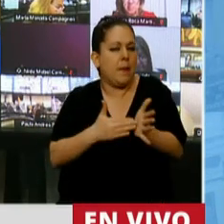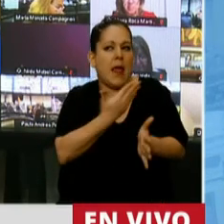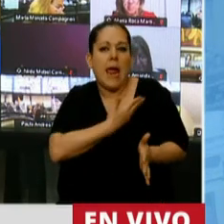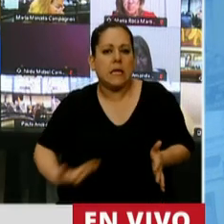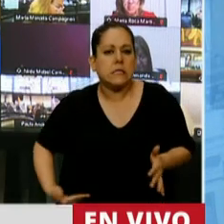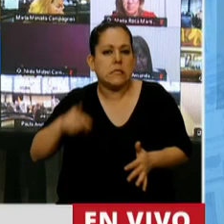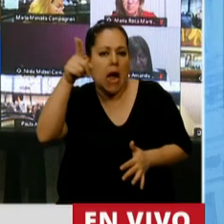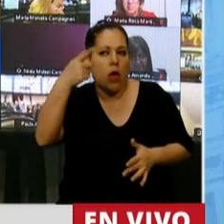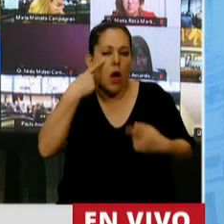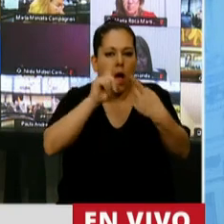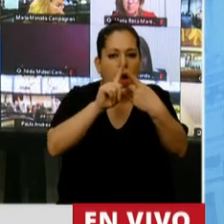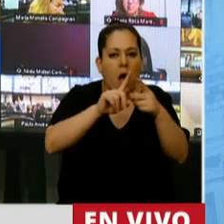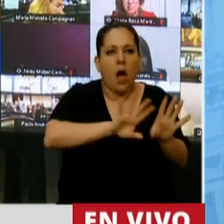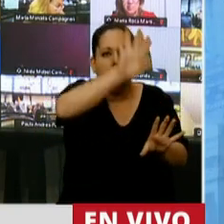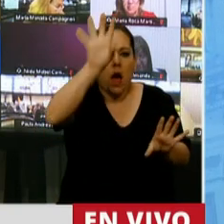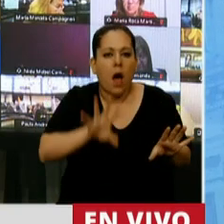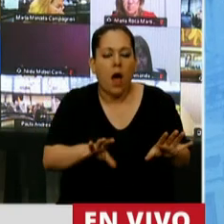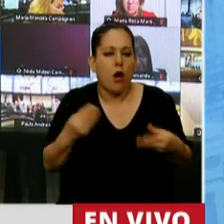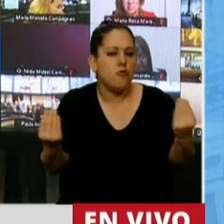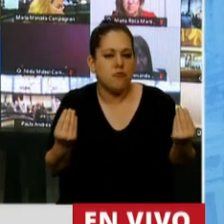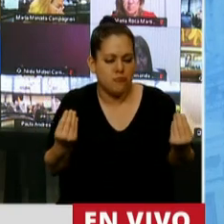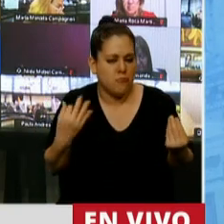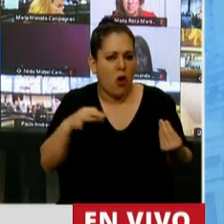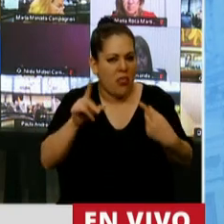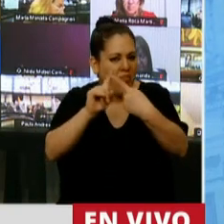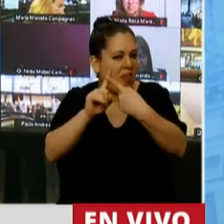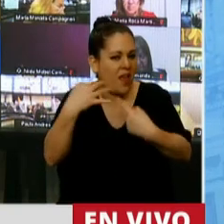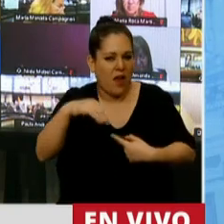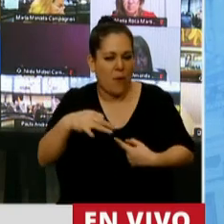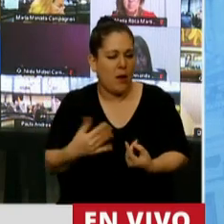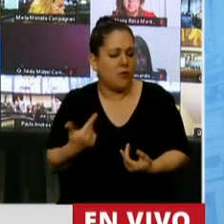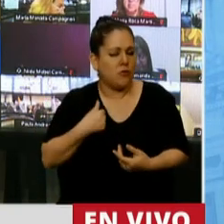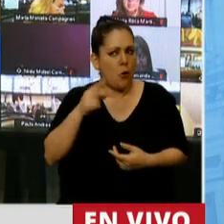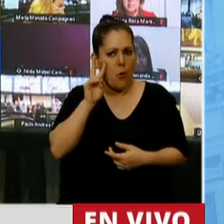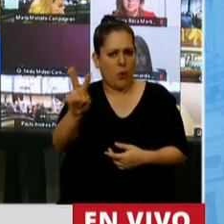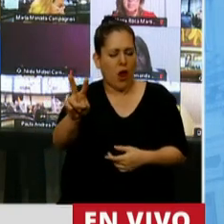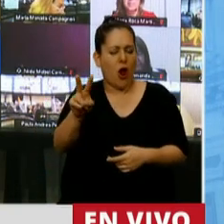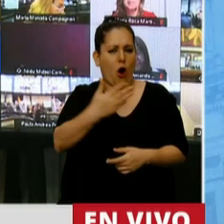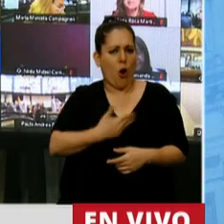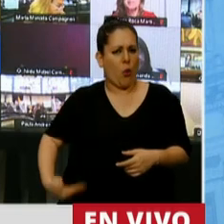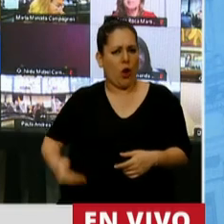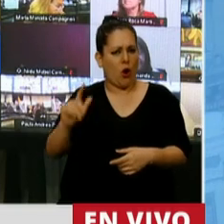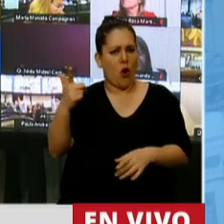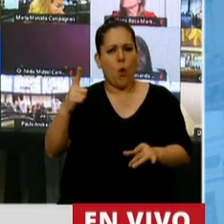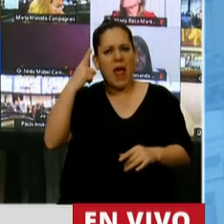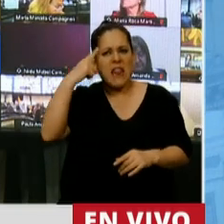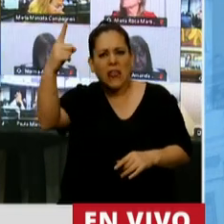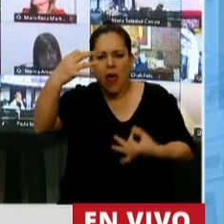la nación. Yo no puedo decir que este gobierno tiene una idea clara de lo que quiere hacer con la nación.